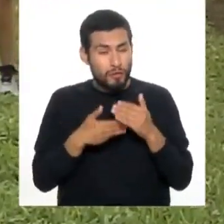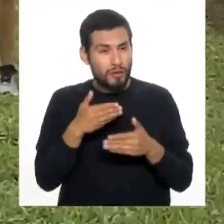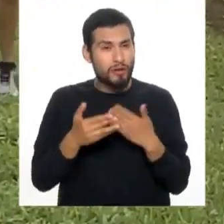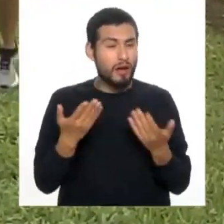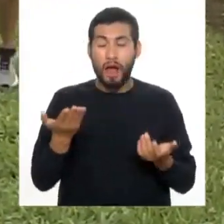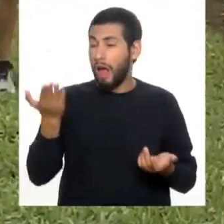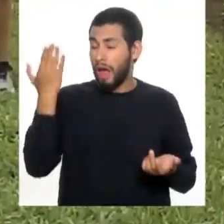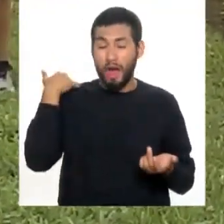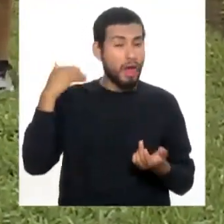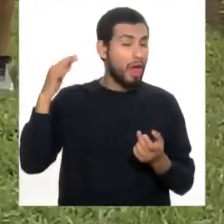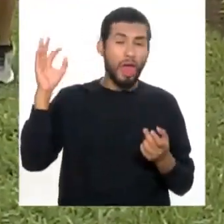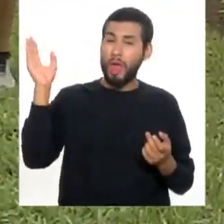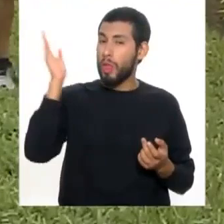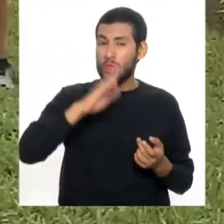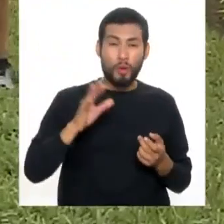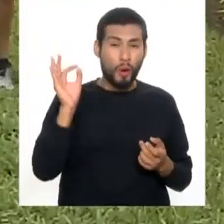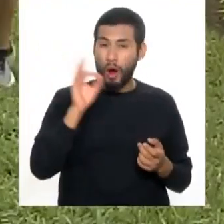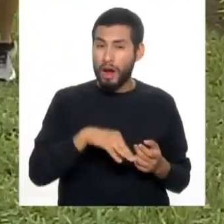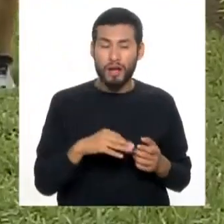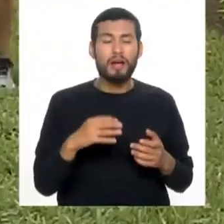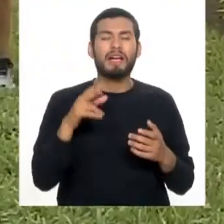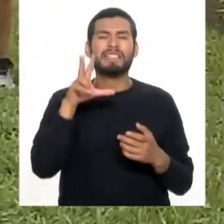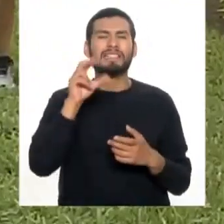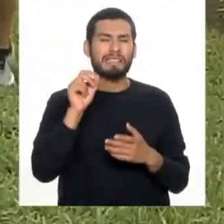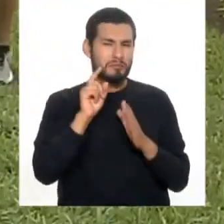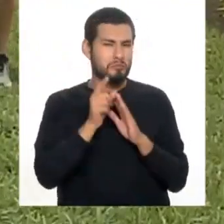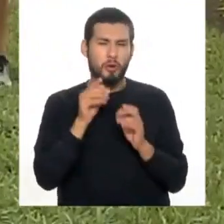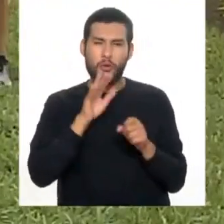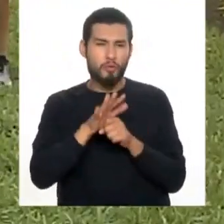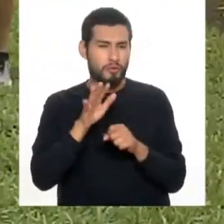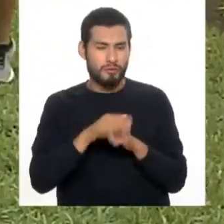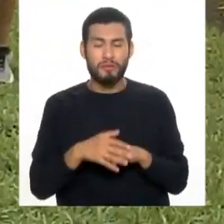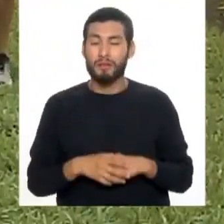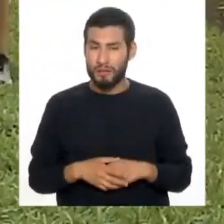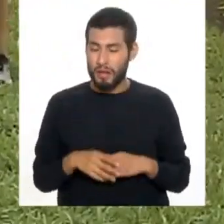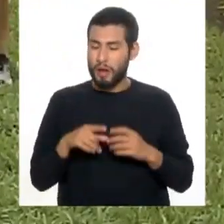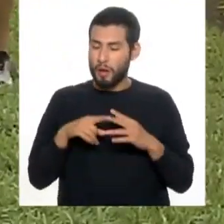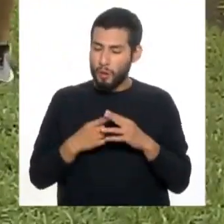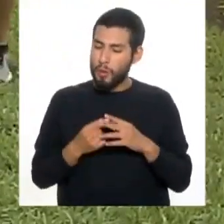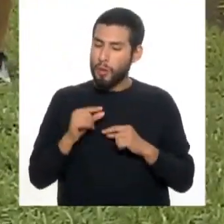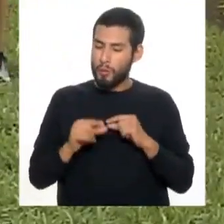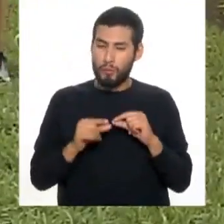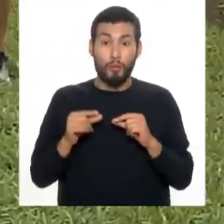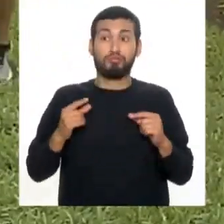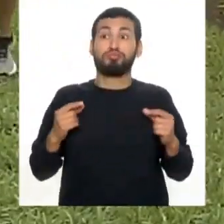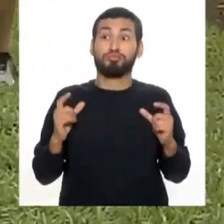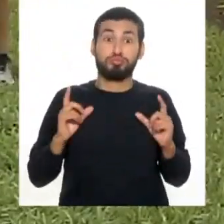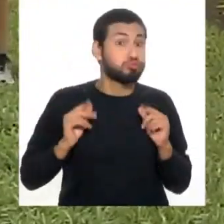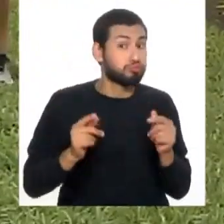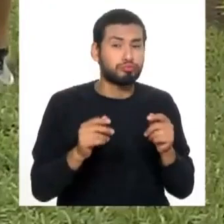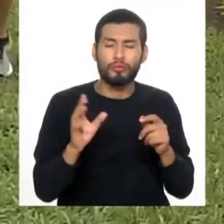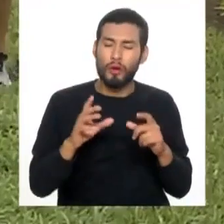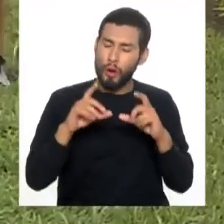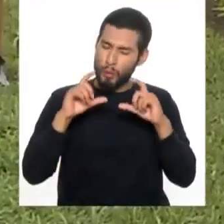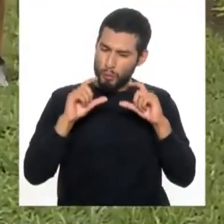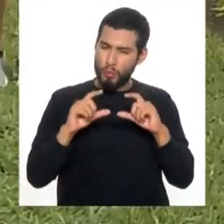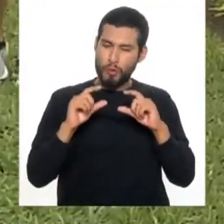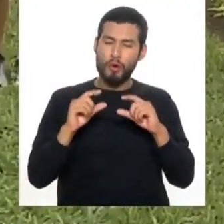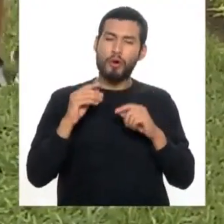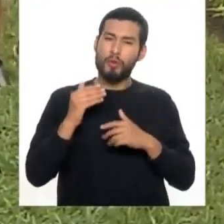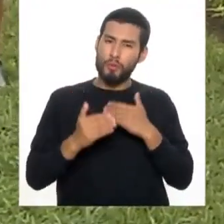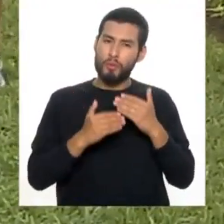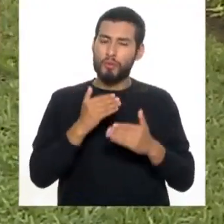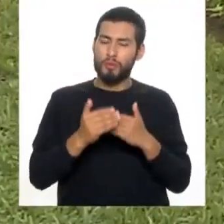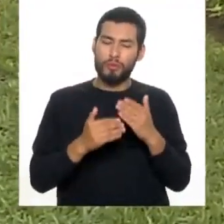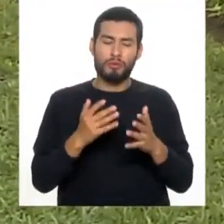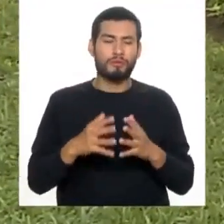nunca en este ejercicio. 30 minutos es suficiente. Siempre hay que empezar un poquito. Así es. Y sobre todo con la fuerza, más pesas.